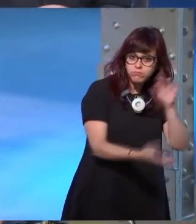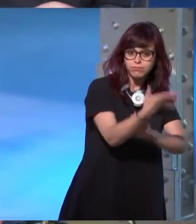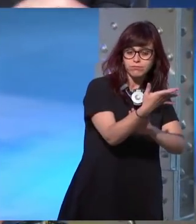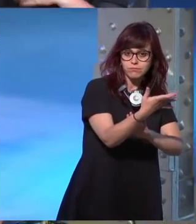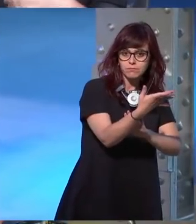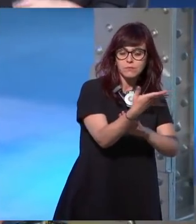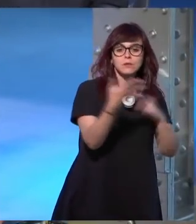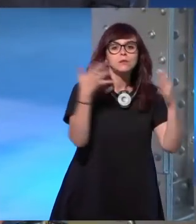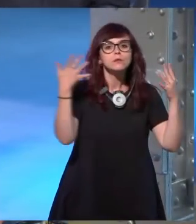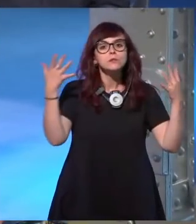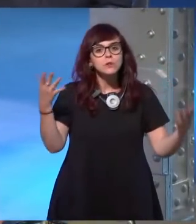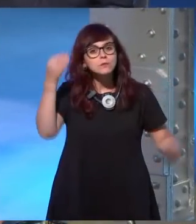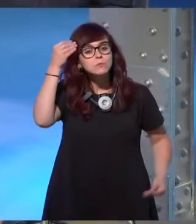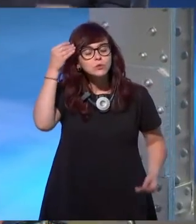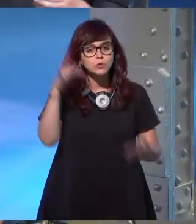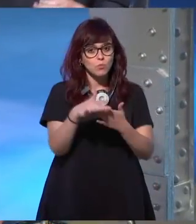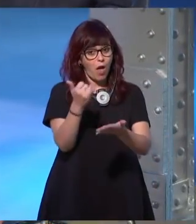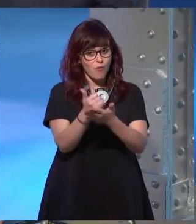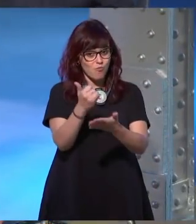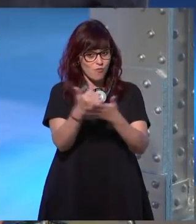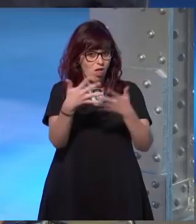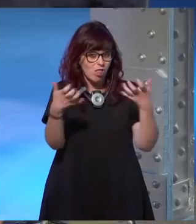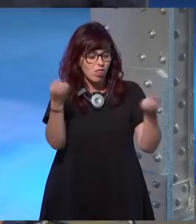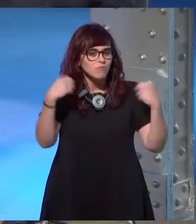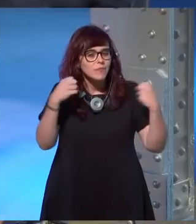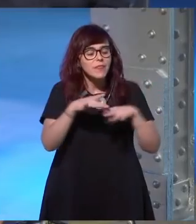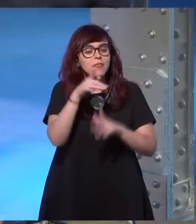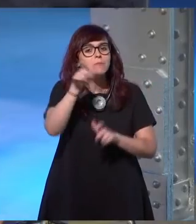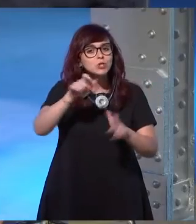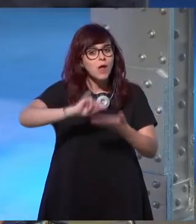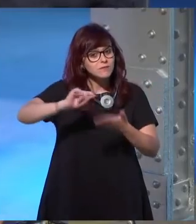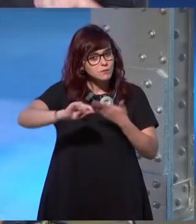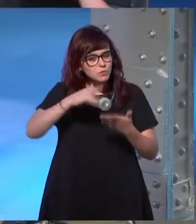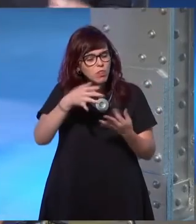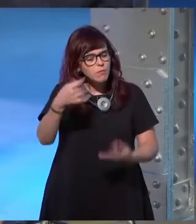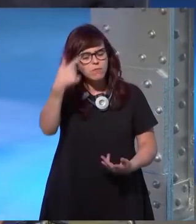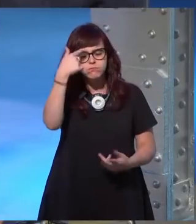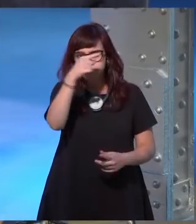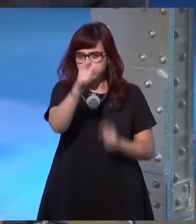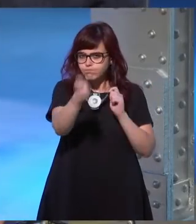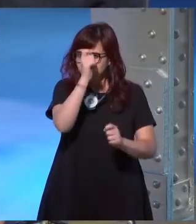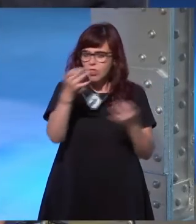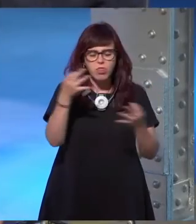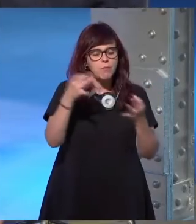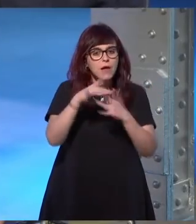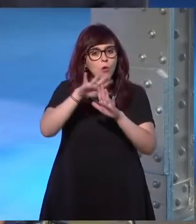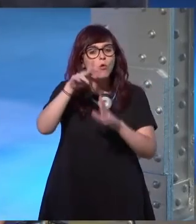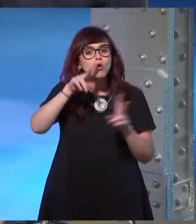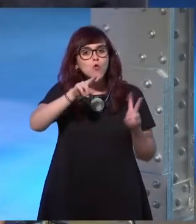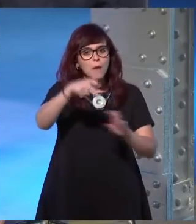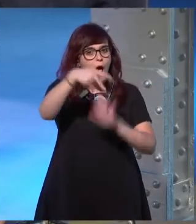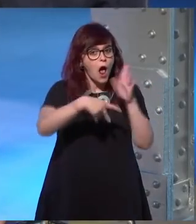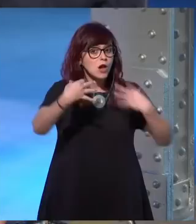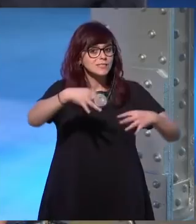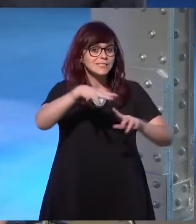yo creo que deberíamos ser conscientes de todos los que escribimos de ella que es que como escritoras tenemos la obligación de crear nuevas